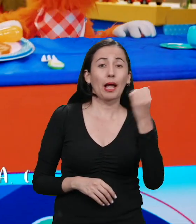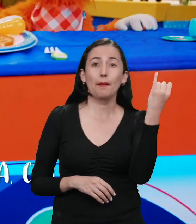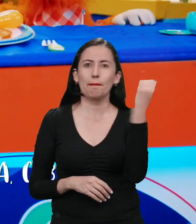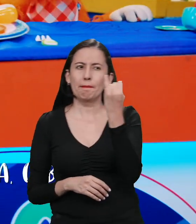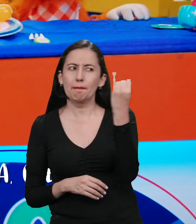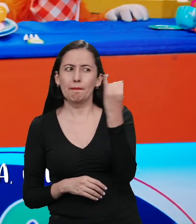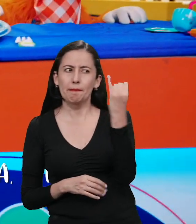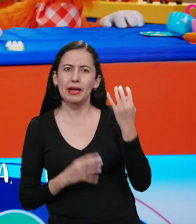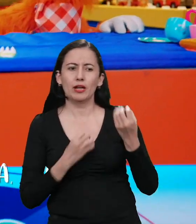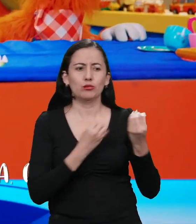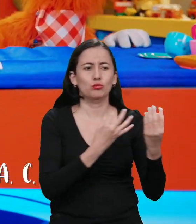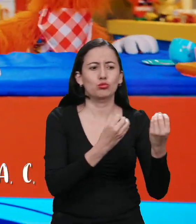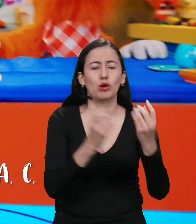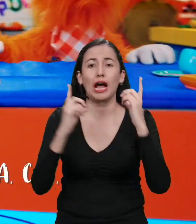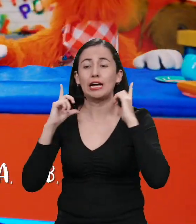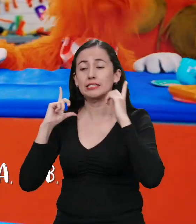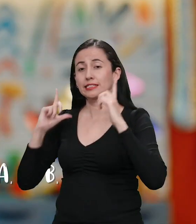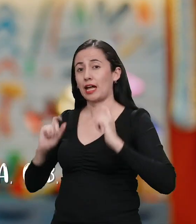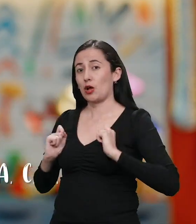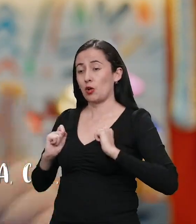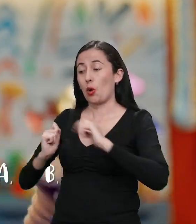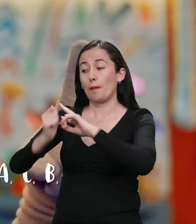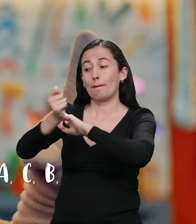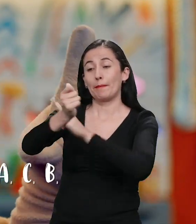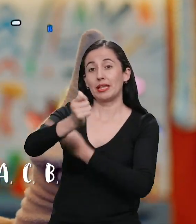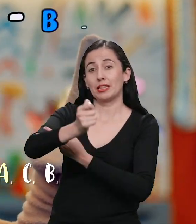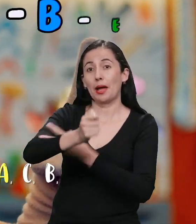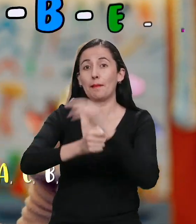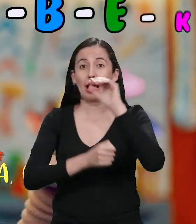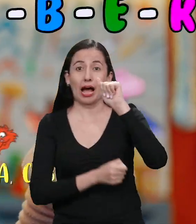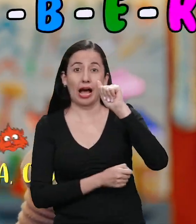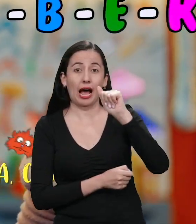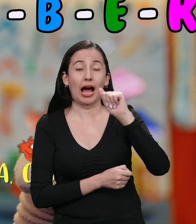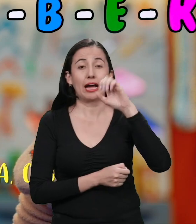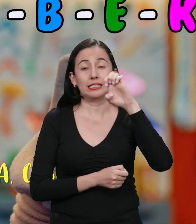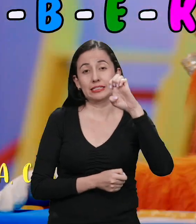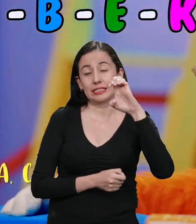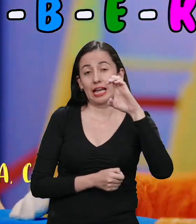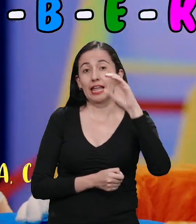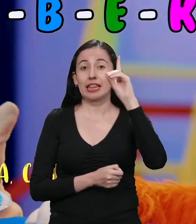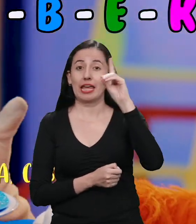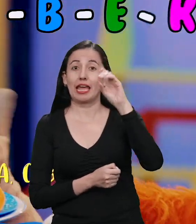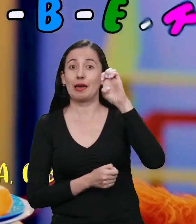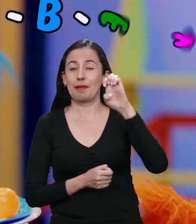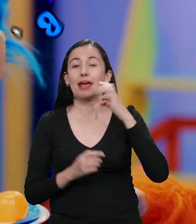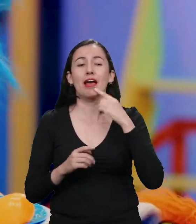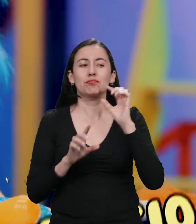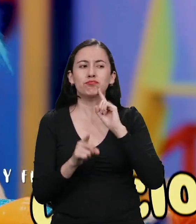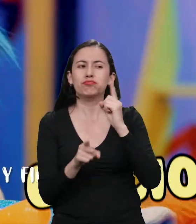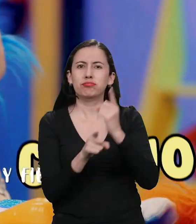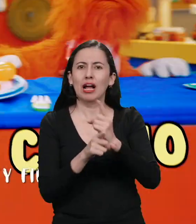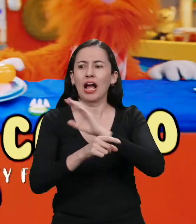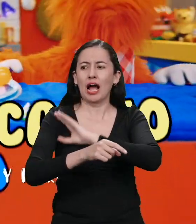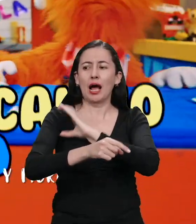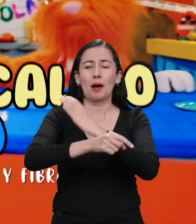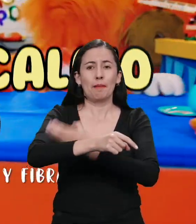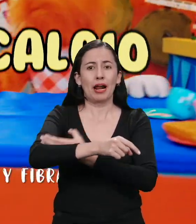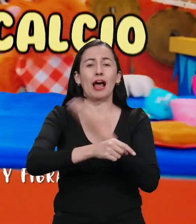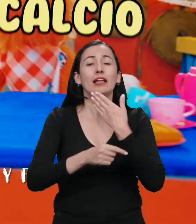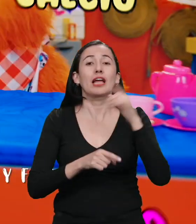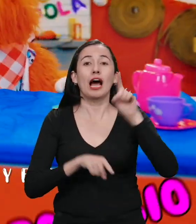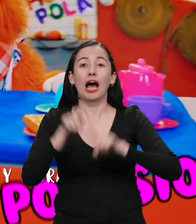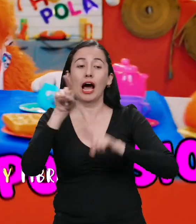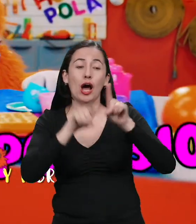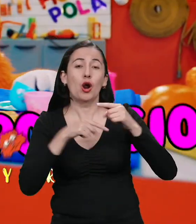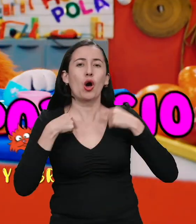El verde es pura salud. Vitamina A, C, B, E y K. Calcio, hierro,